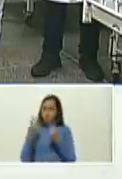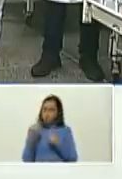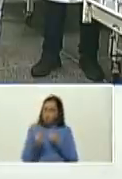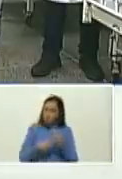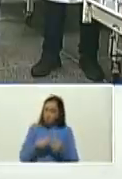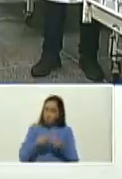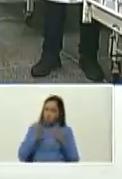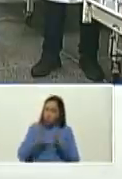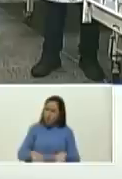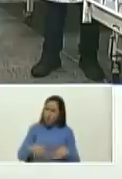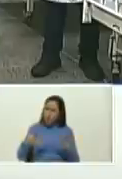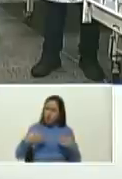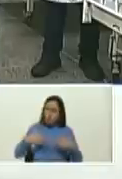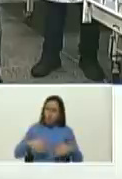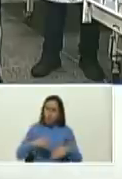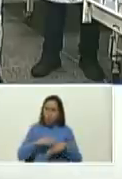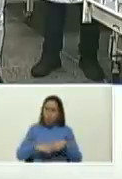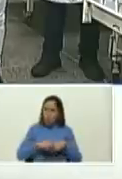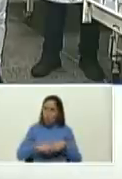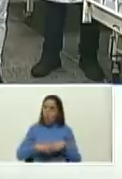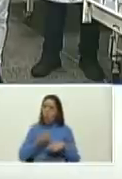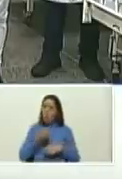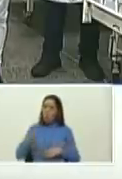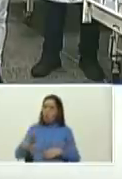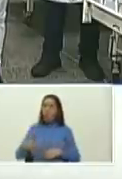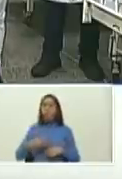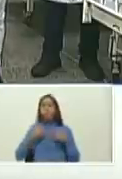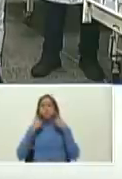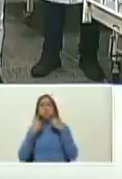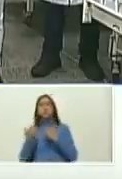hoy domingo con tu pantalón blanco? adelante Nahum